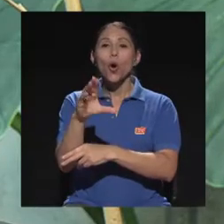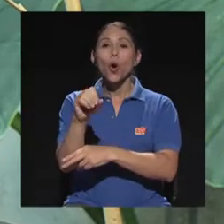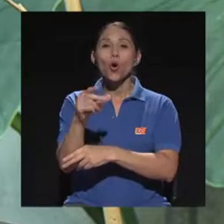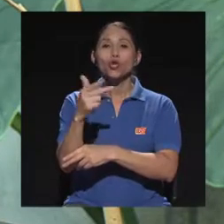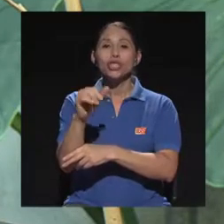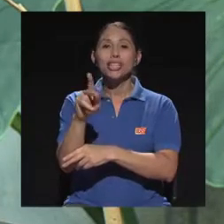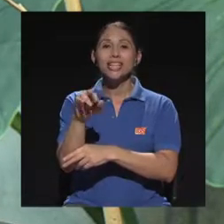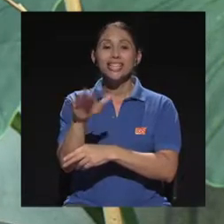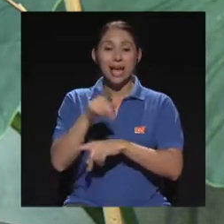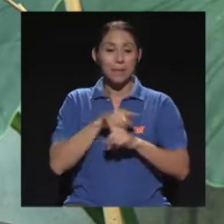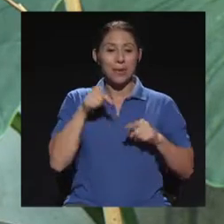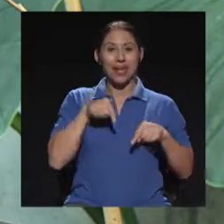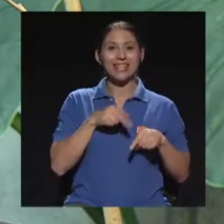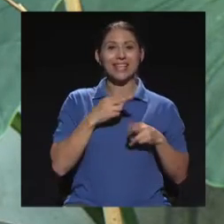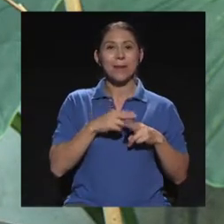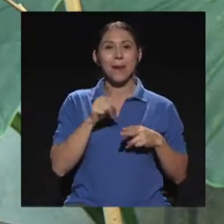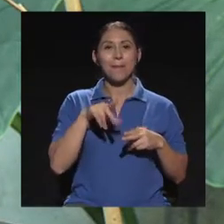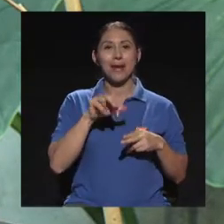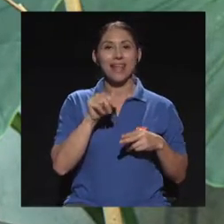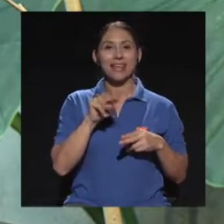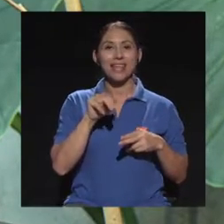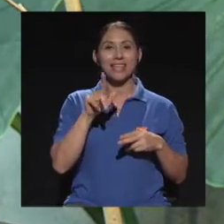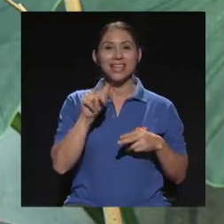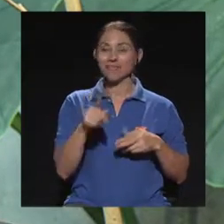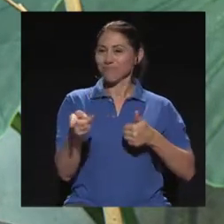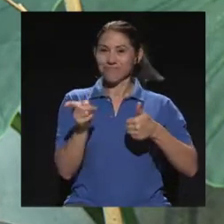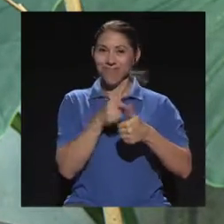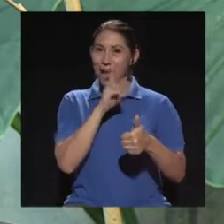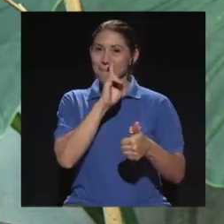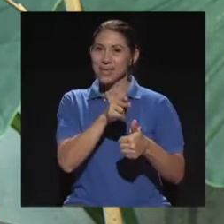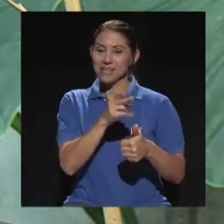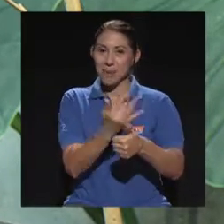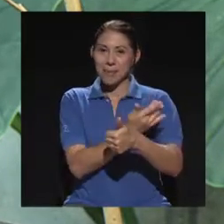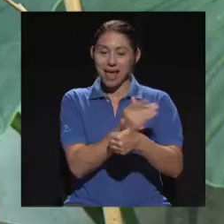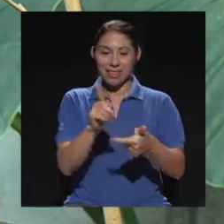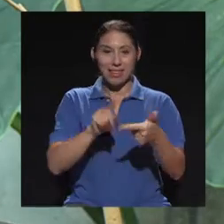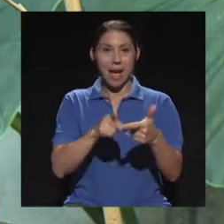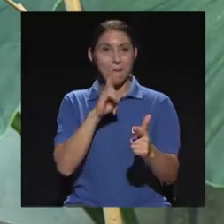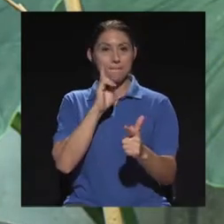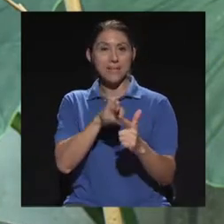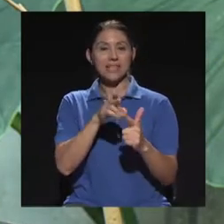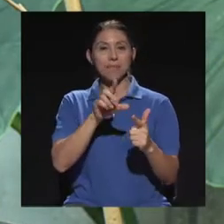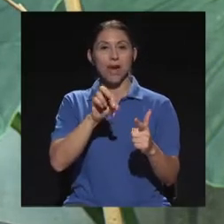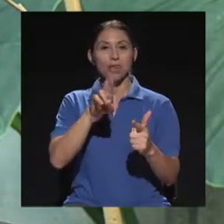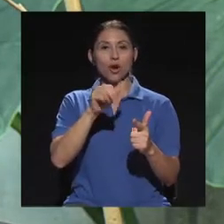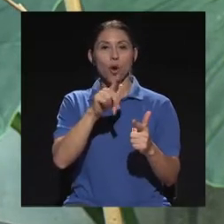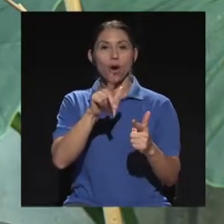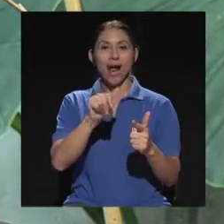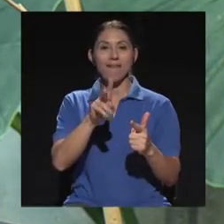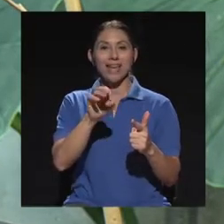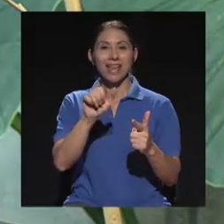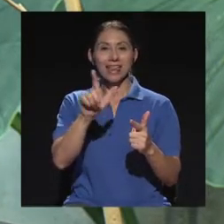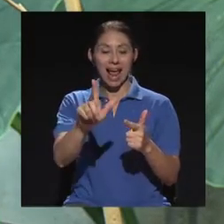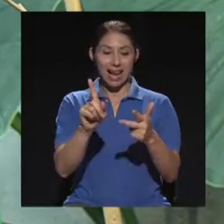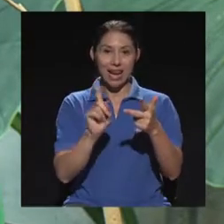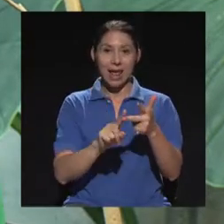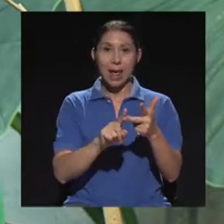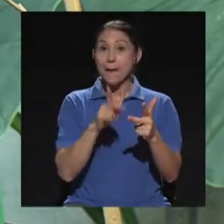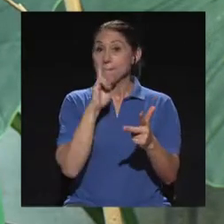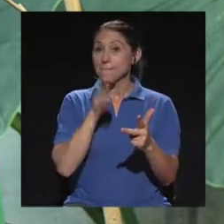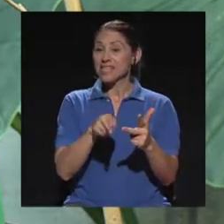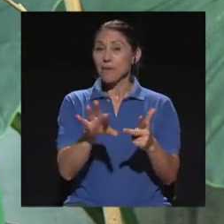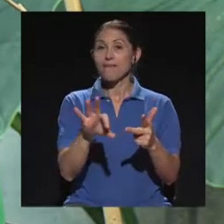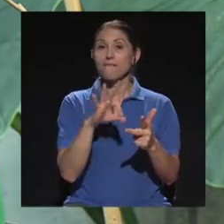planta, la misma droga vegetal, la misma forma de preparación, no es lo mismo hacer una infusión que hacer una